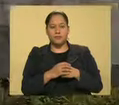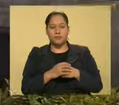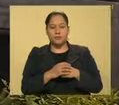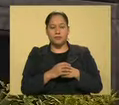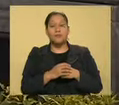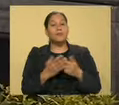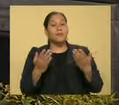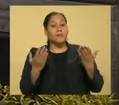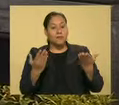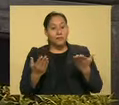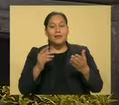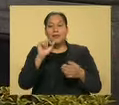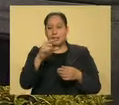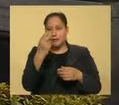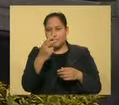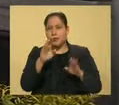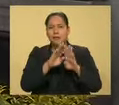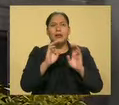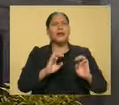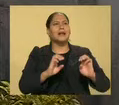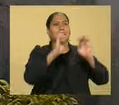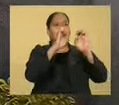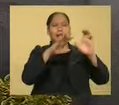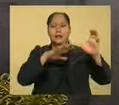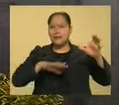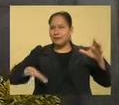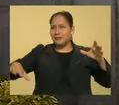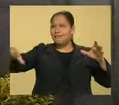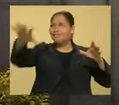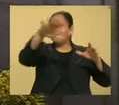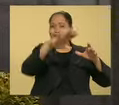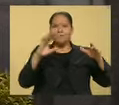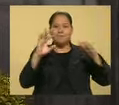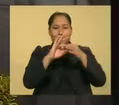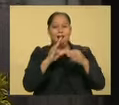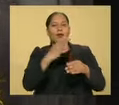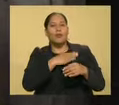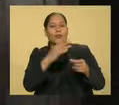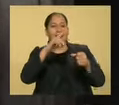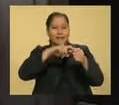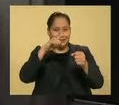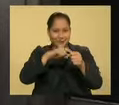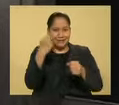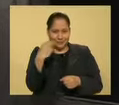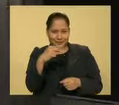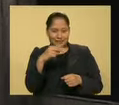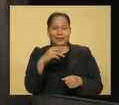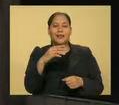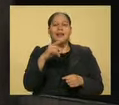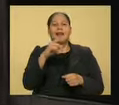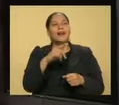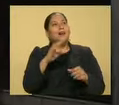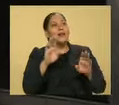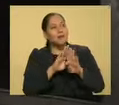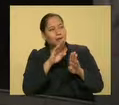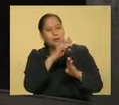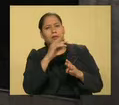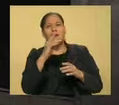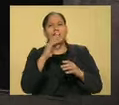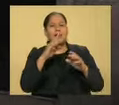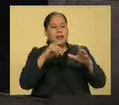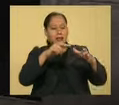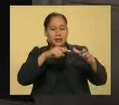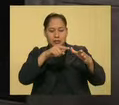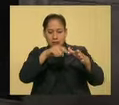Y bueno, en realidad, el conjunto de edificios del buen tono cubren casi una manzana. Del